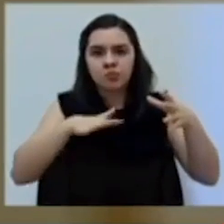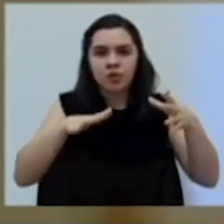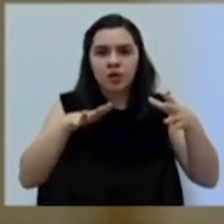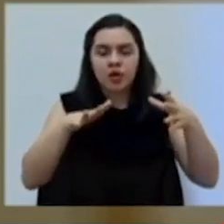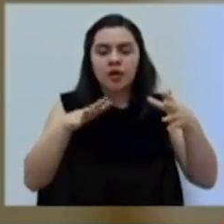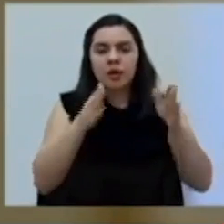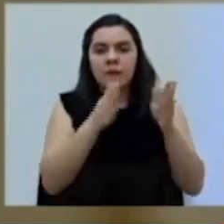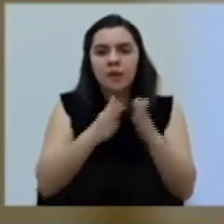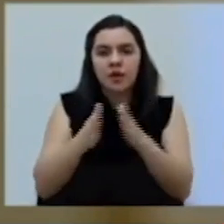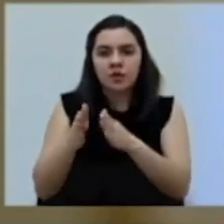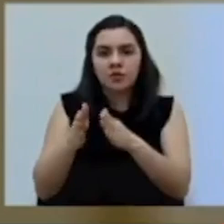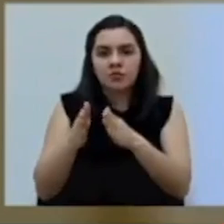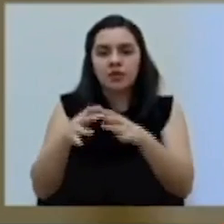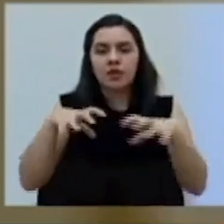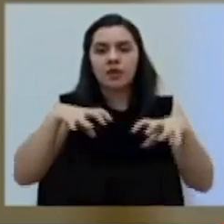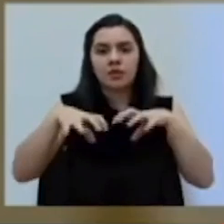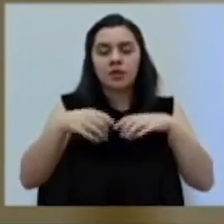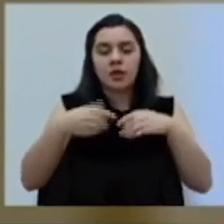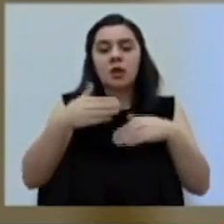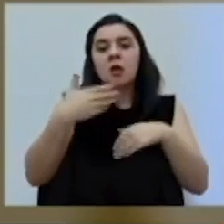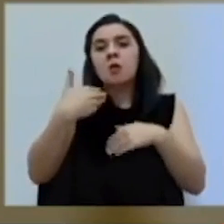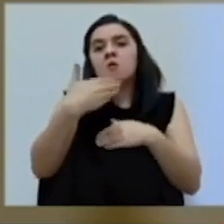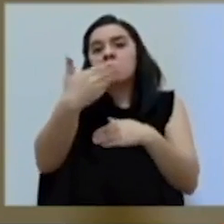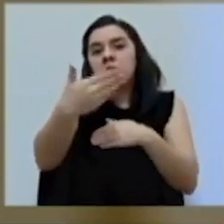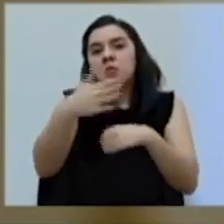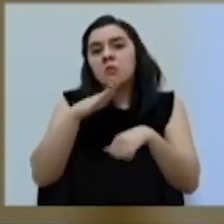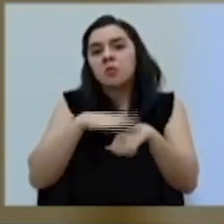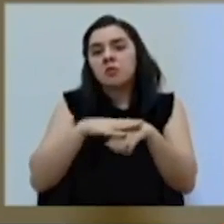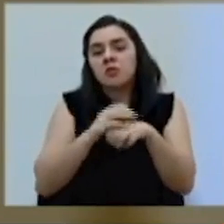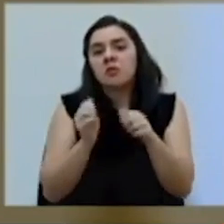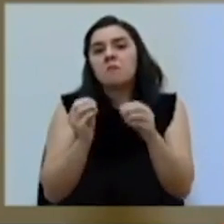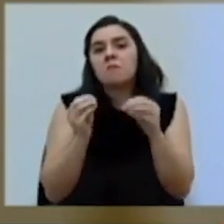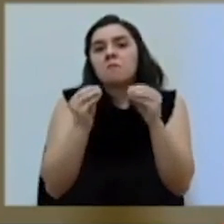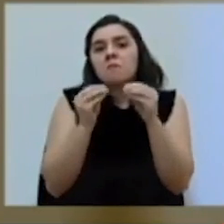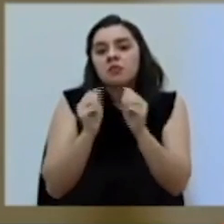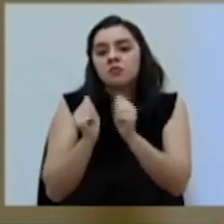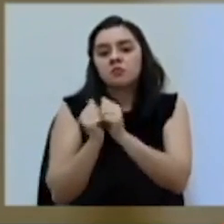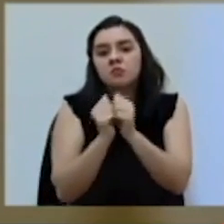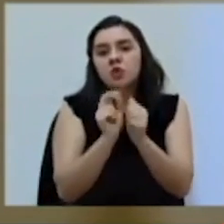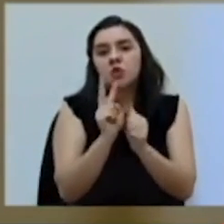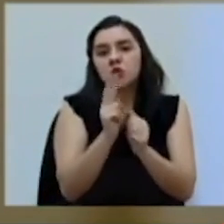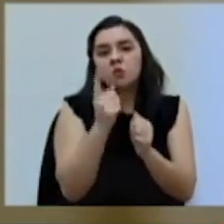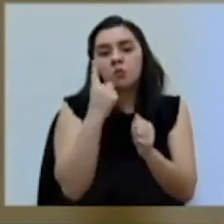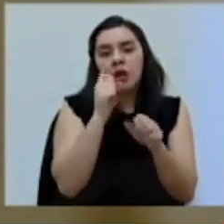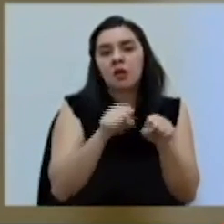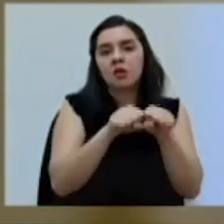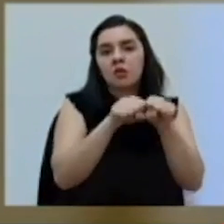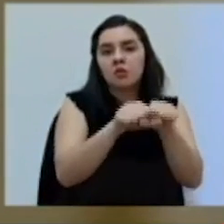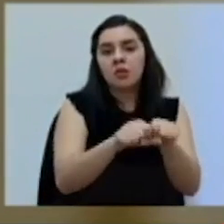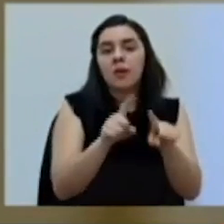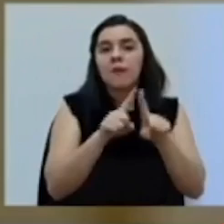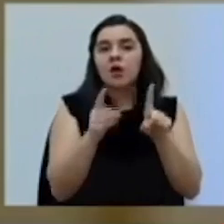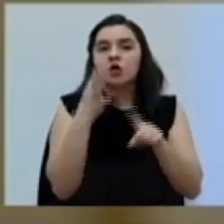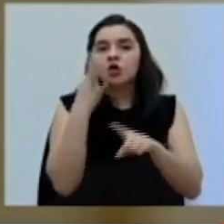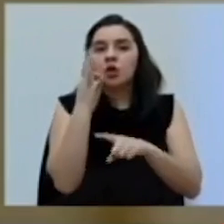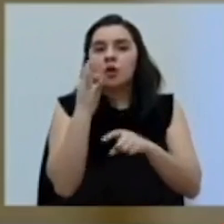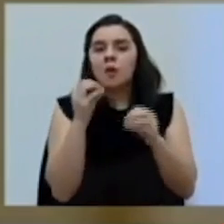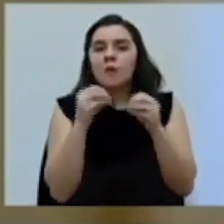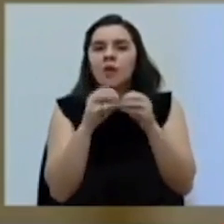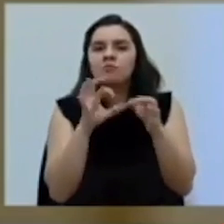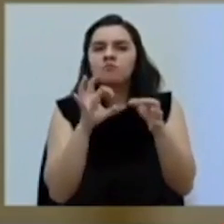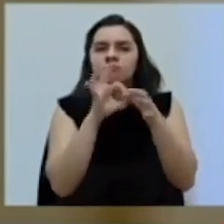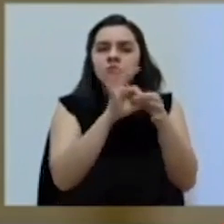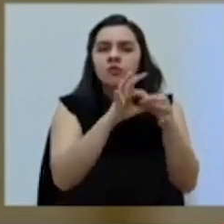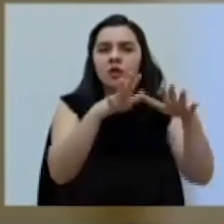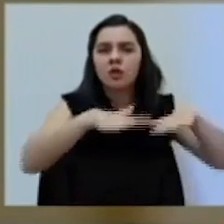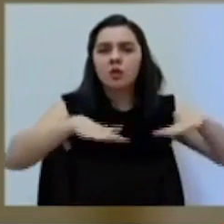evento, eventualmente sí se podría permitir más de un acompañante. Pero eso va a depender mucho de las condiciones propias. Yo creo que ya en eso justamente hay una